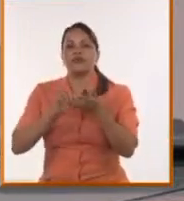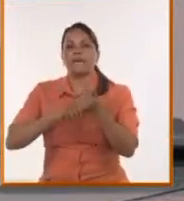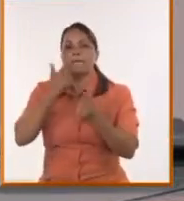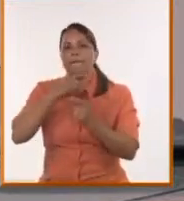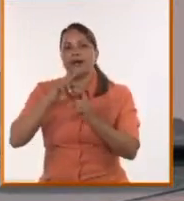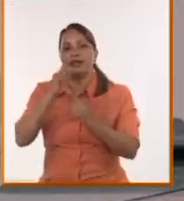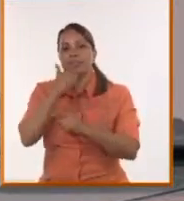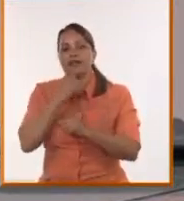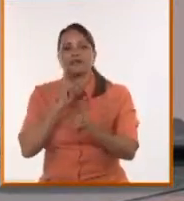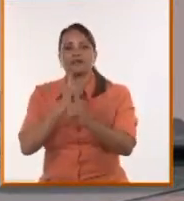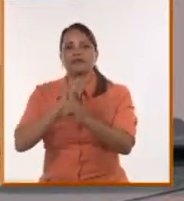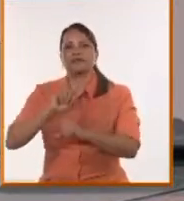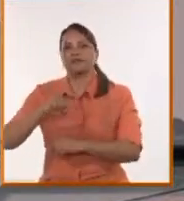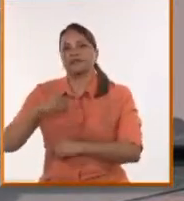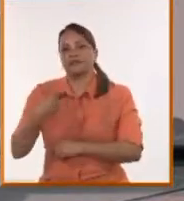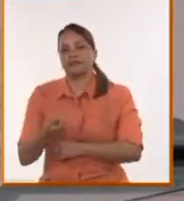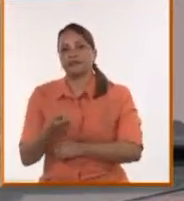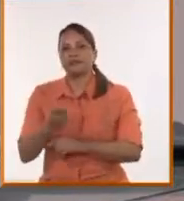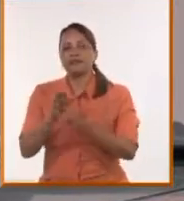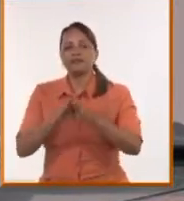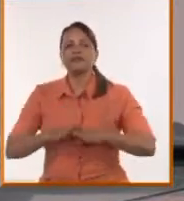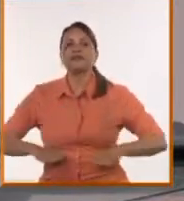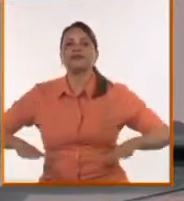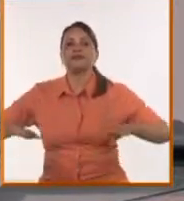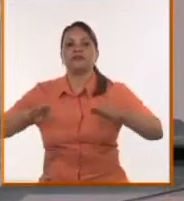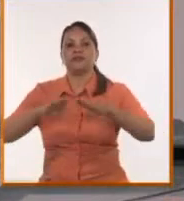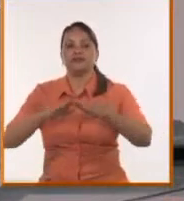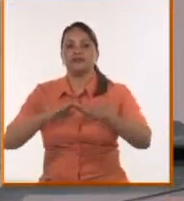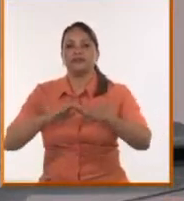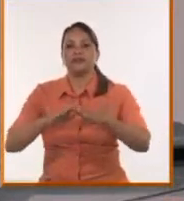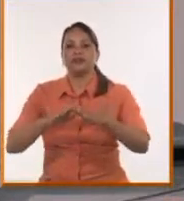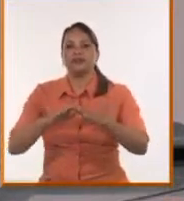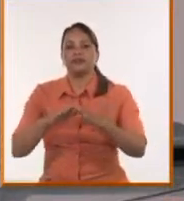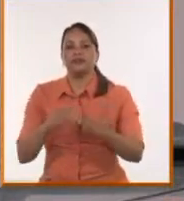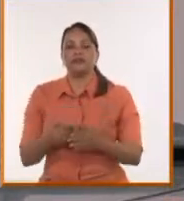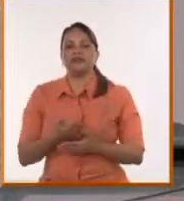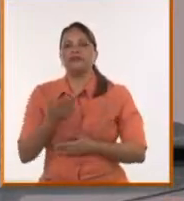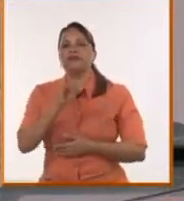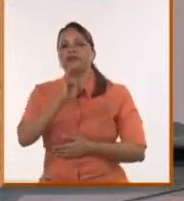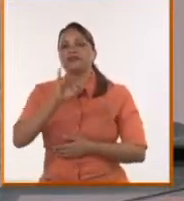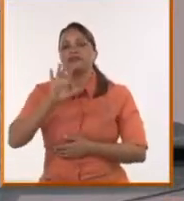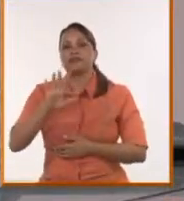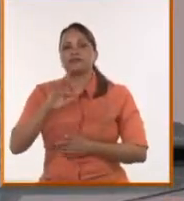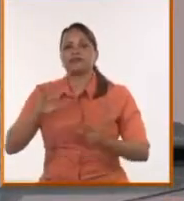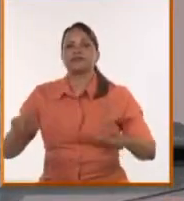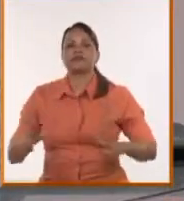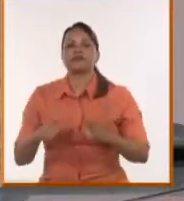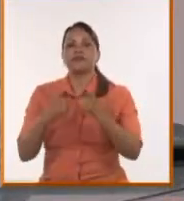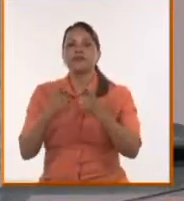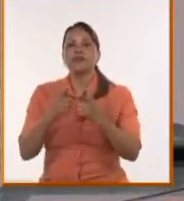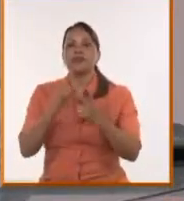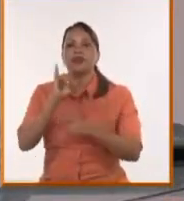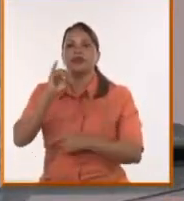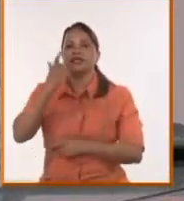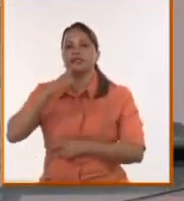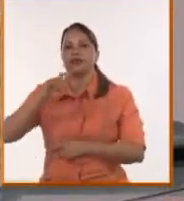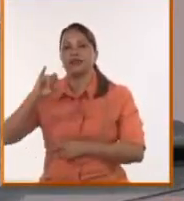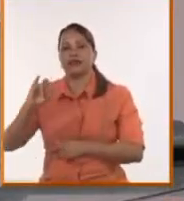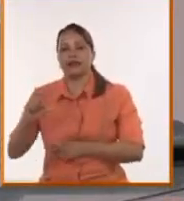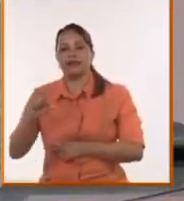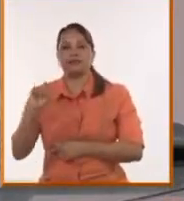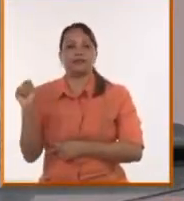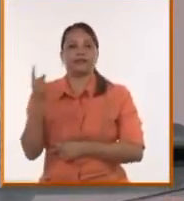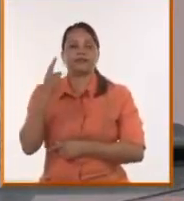que nos vemos mañana en una nueva mesa redonda que estaremos dedicando al 65 aniversario del ICAI, la primera